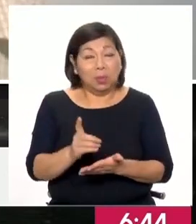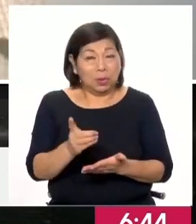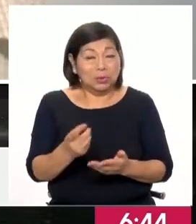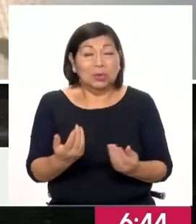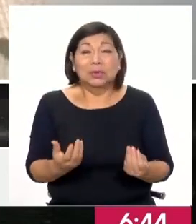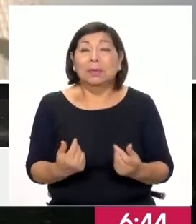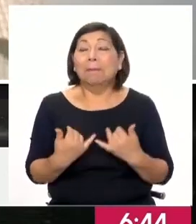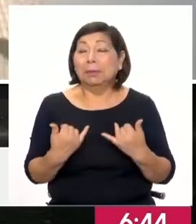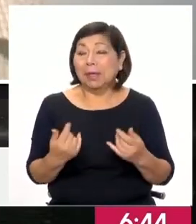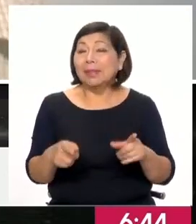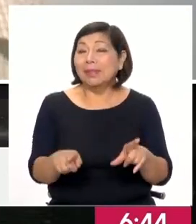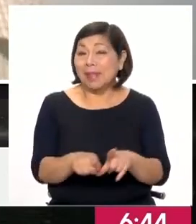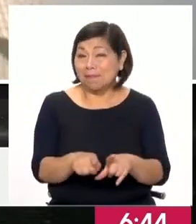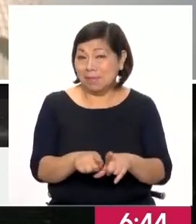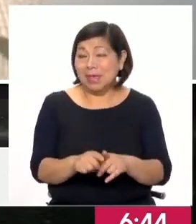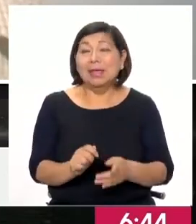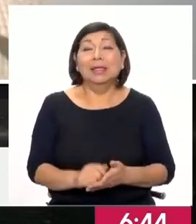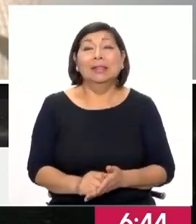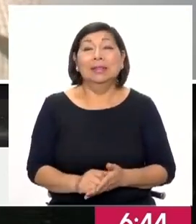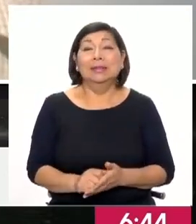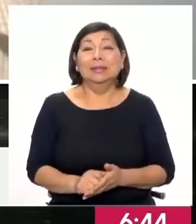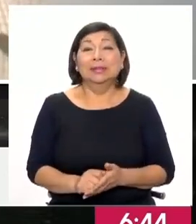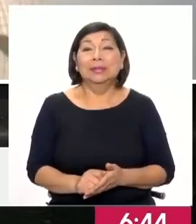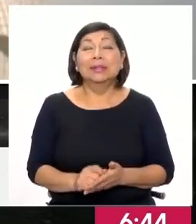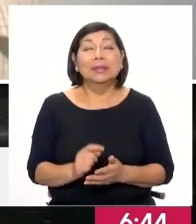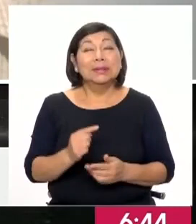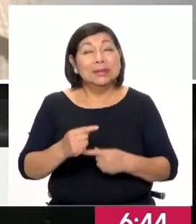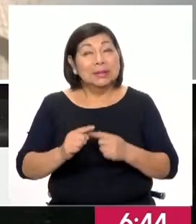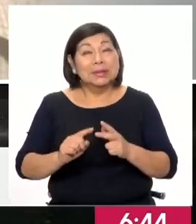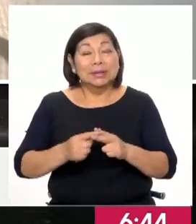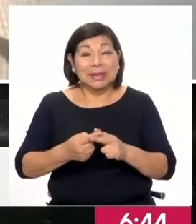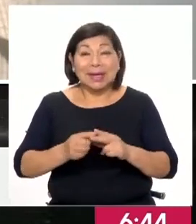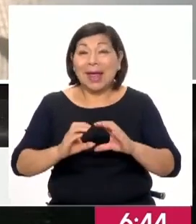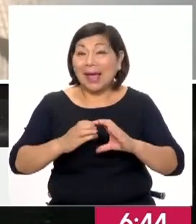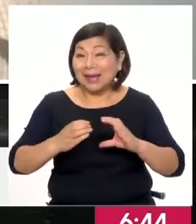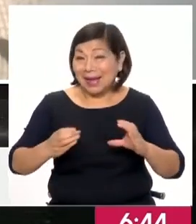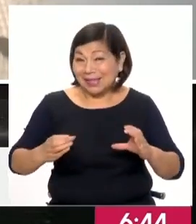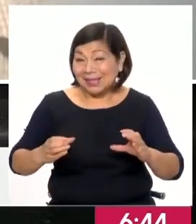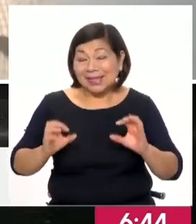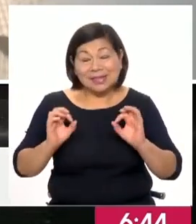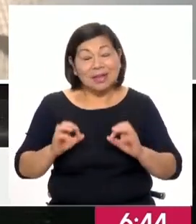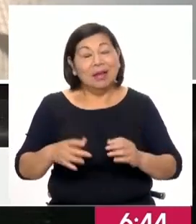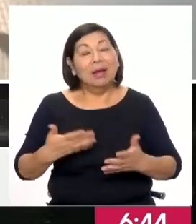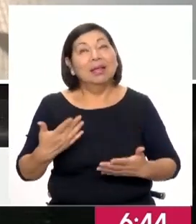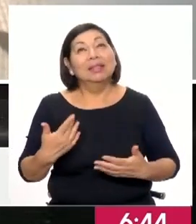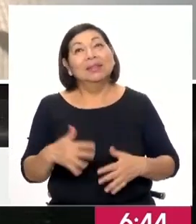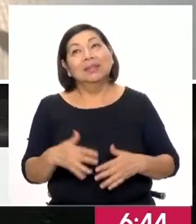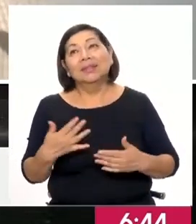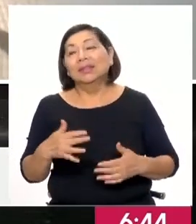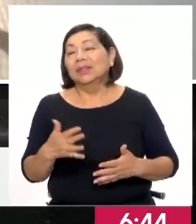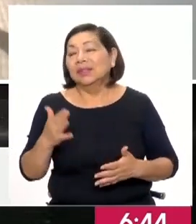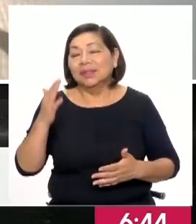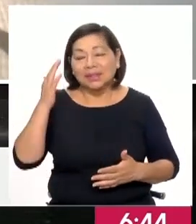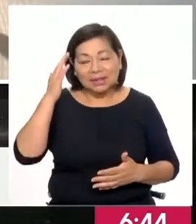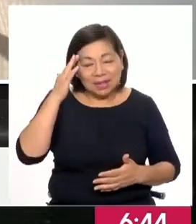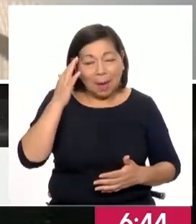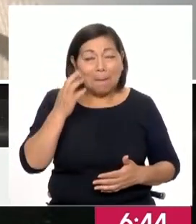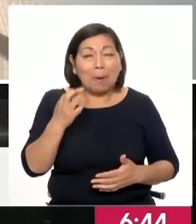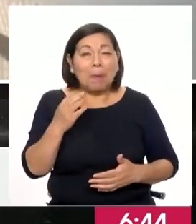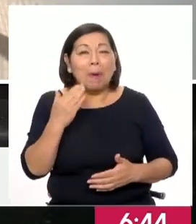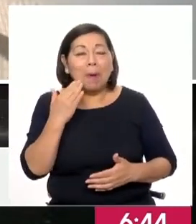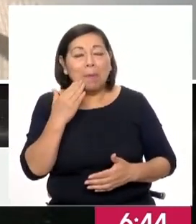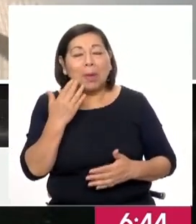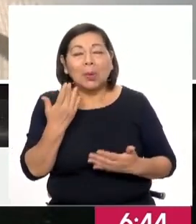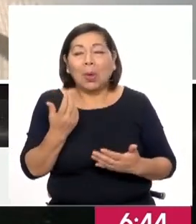porque ahí también ya cada inicio de año, por cierto, es un dolor de cabeza para los padres de familia, ¿no?